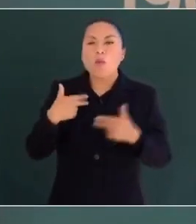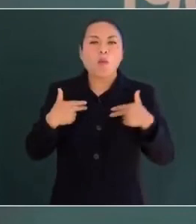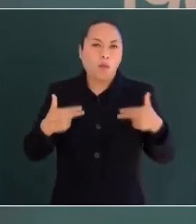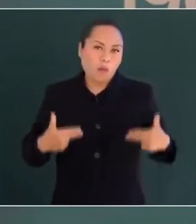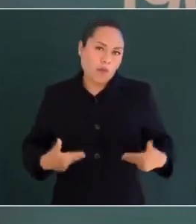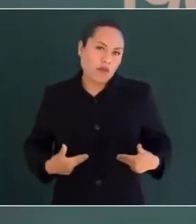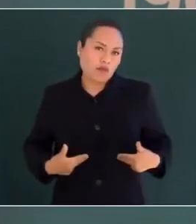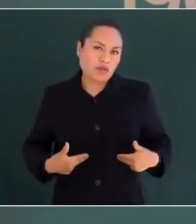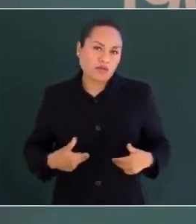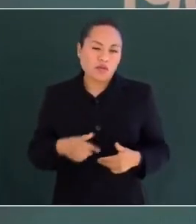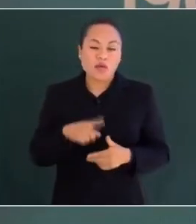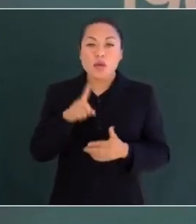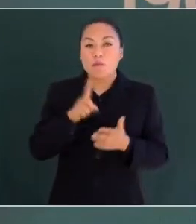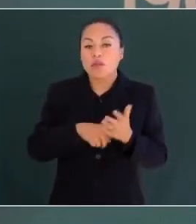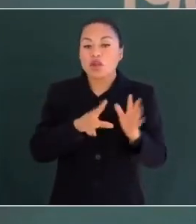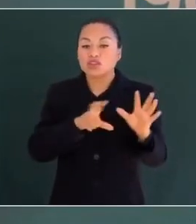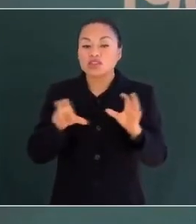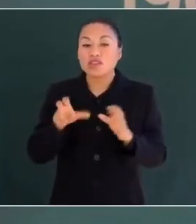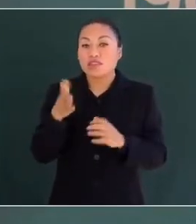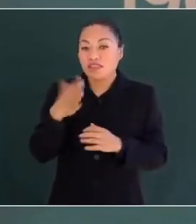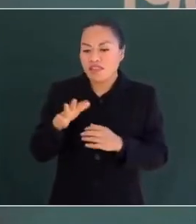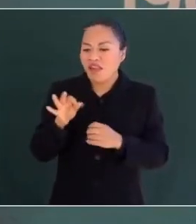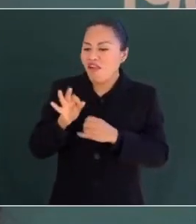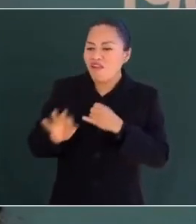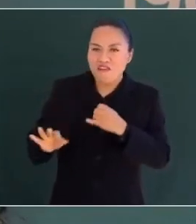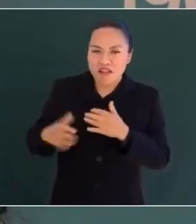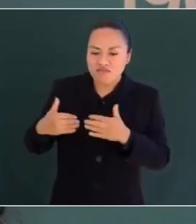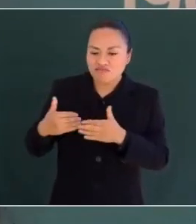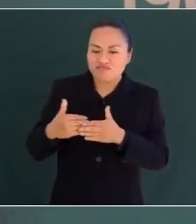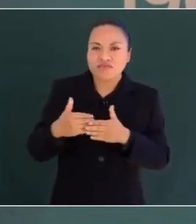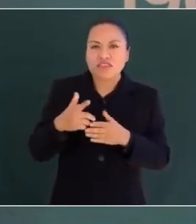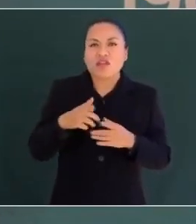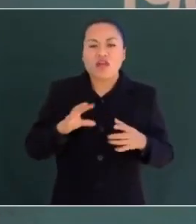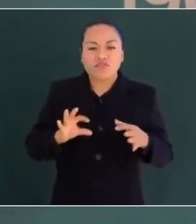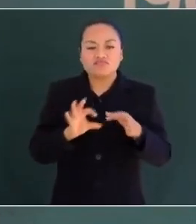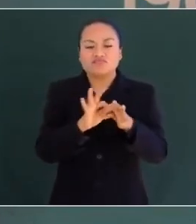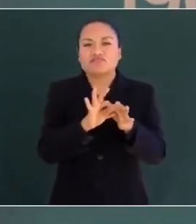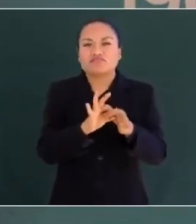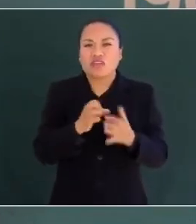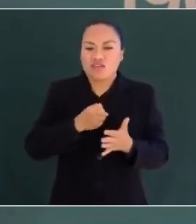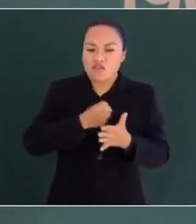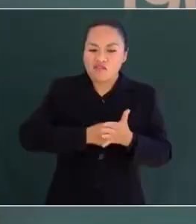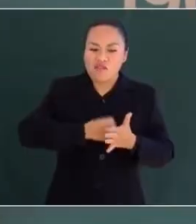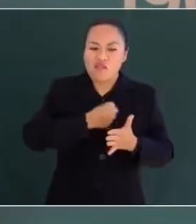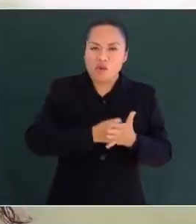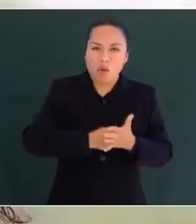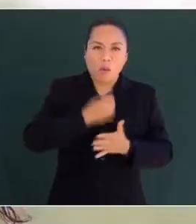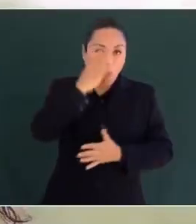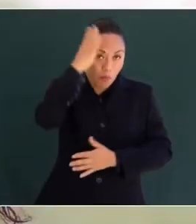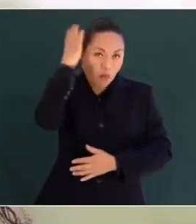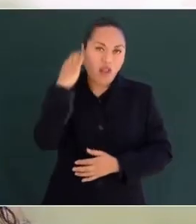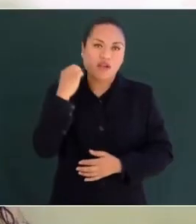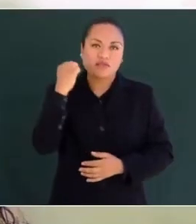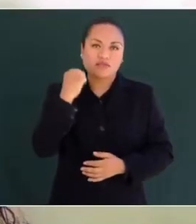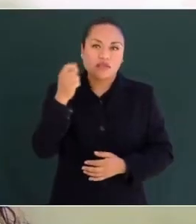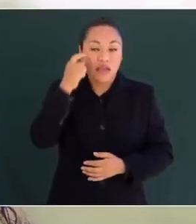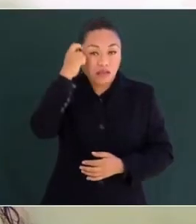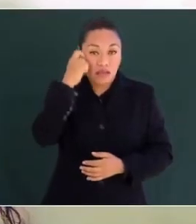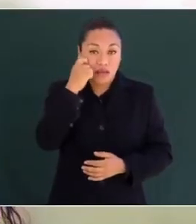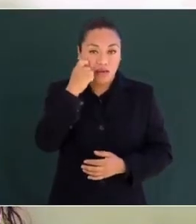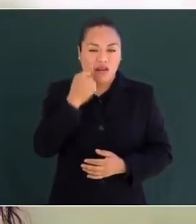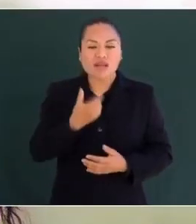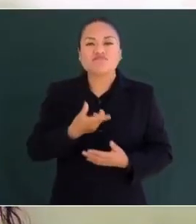Desde fines de 1810 se unió a la lucha insurgente bajo las órdenes de Morelos. Guerrero